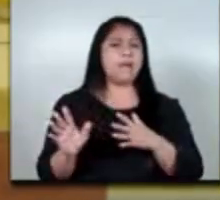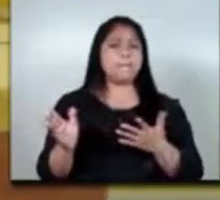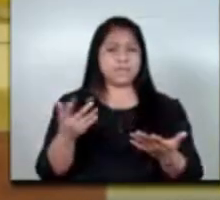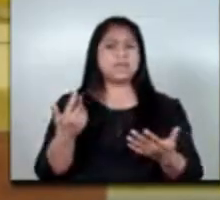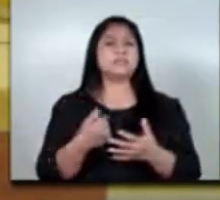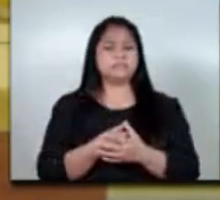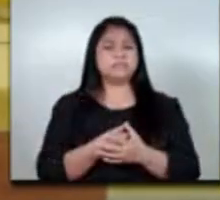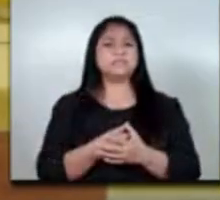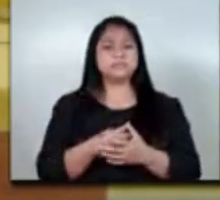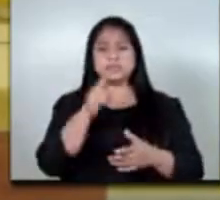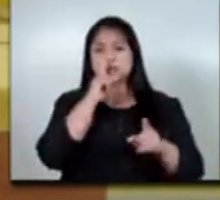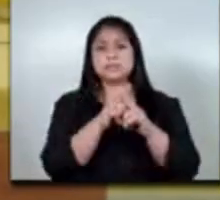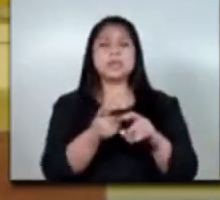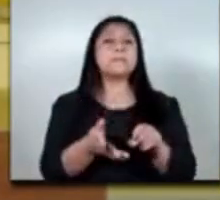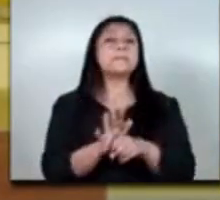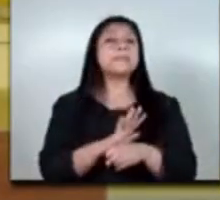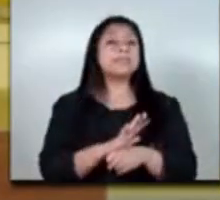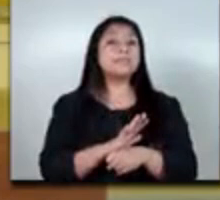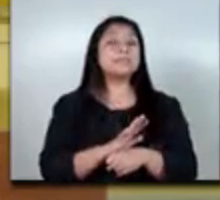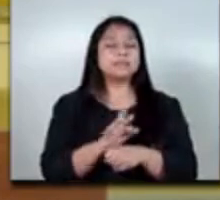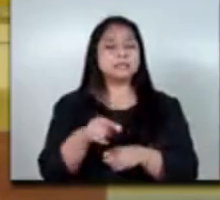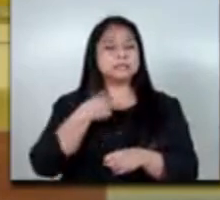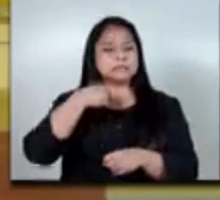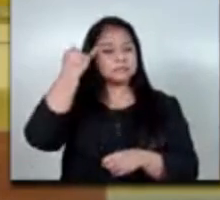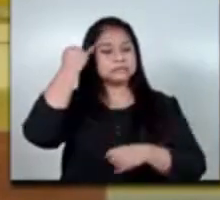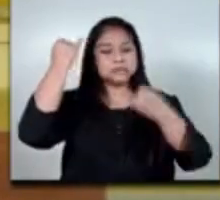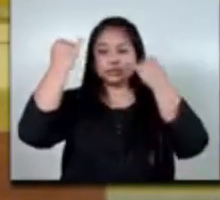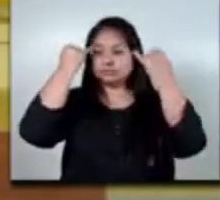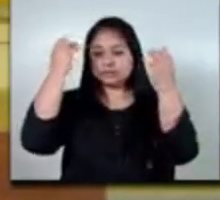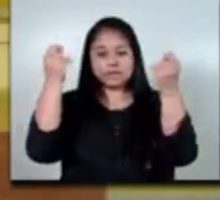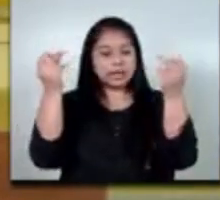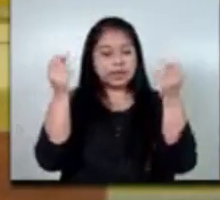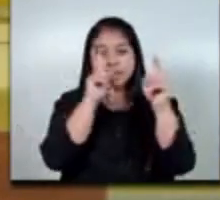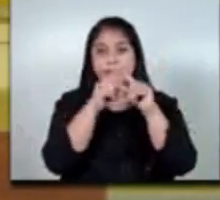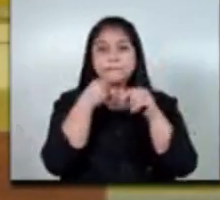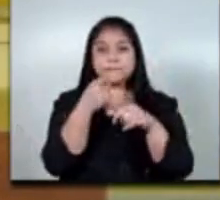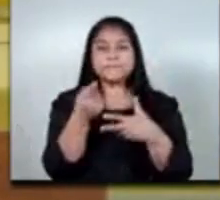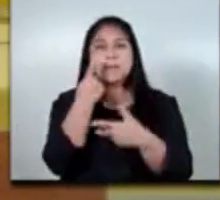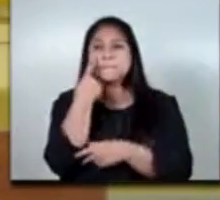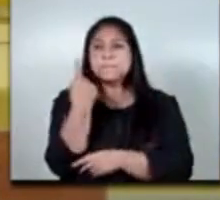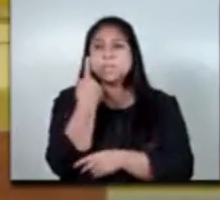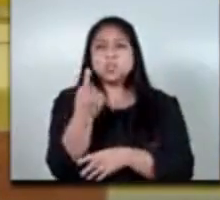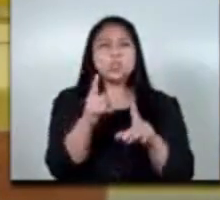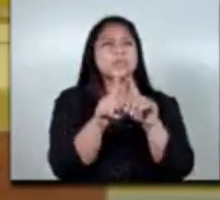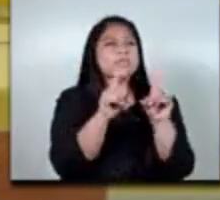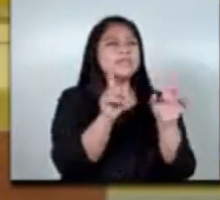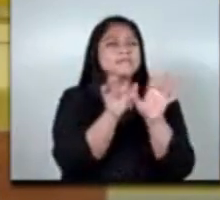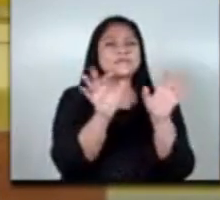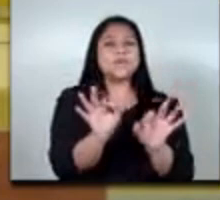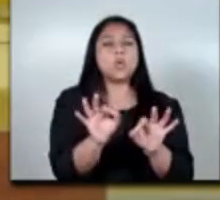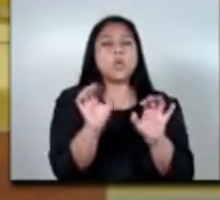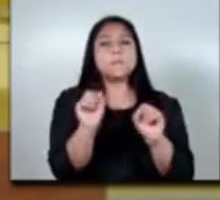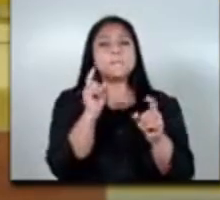y la pandemia nos obligó a ser creativos nos obligó a buscar distintas maneras de poder